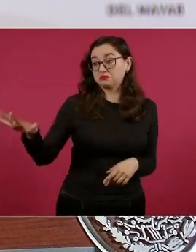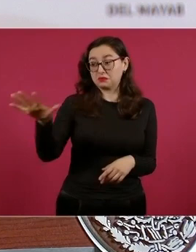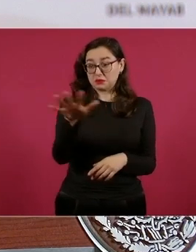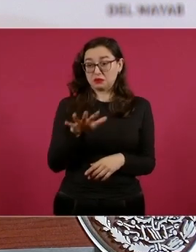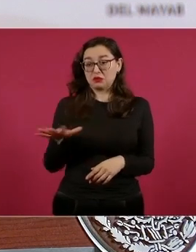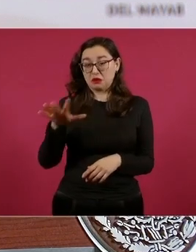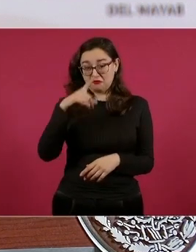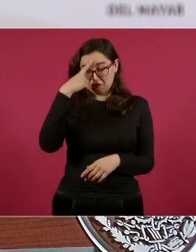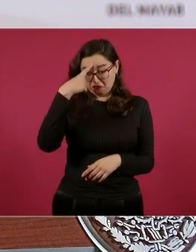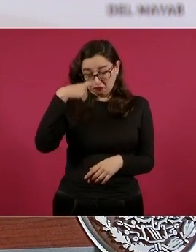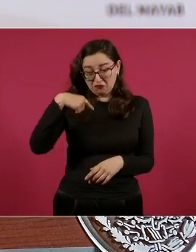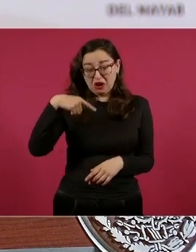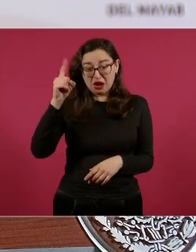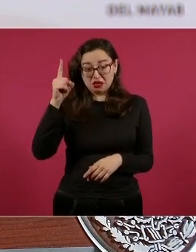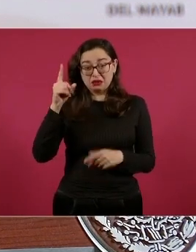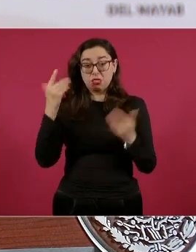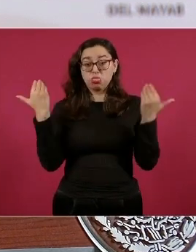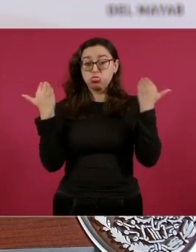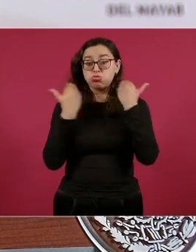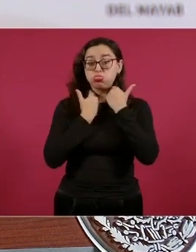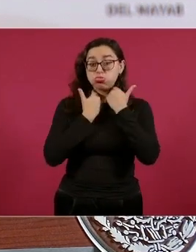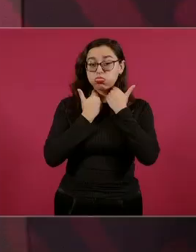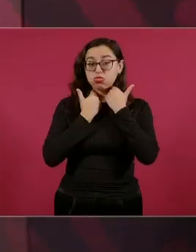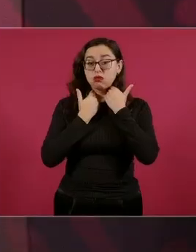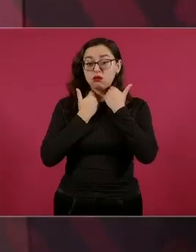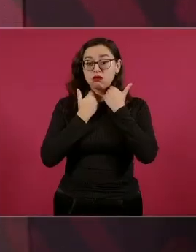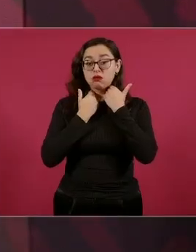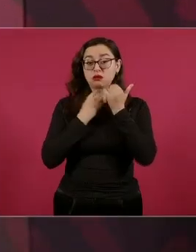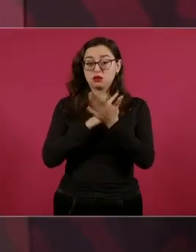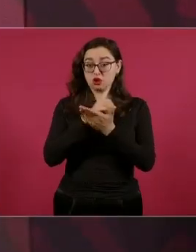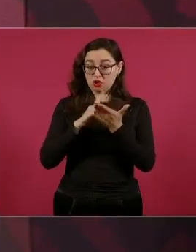a las drogas,